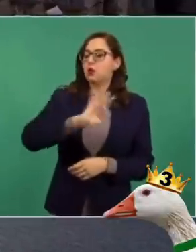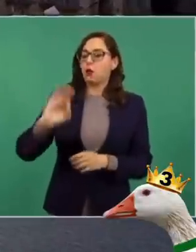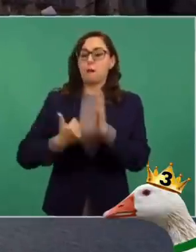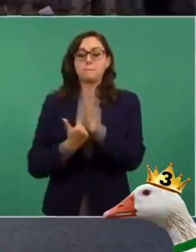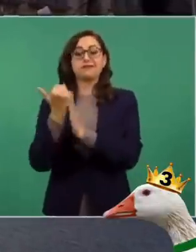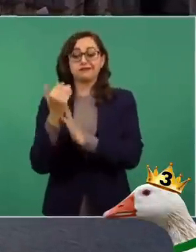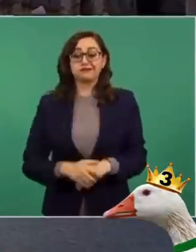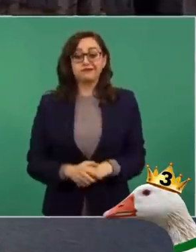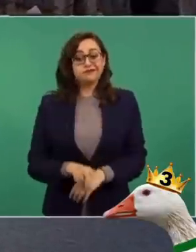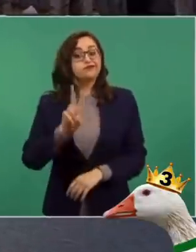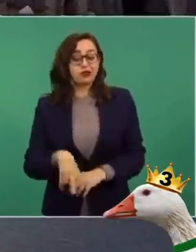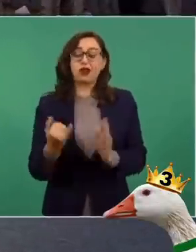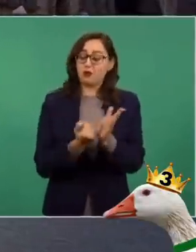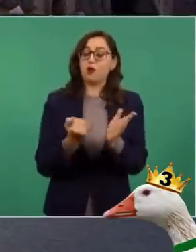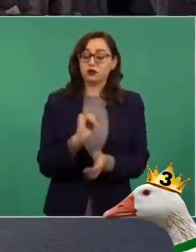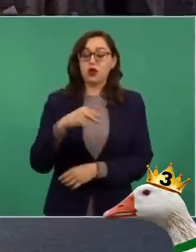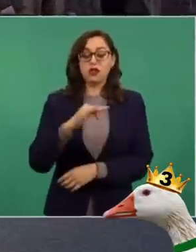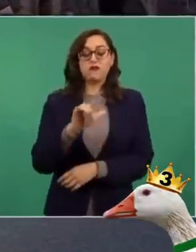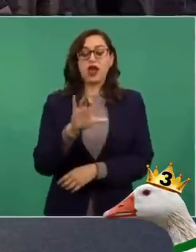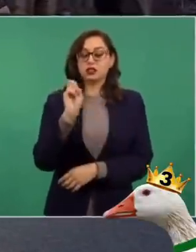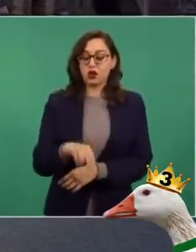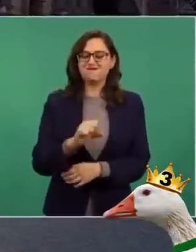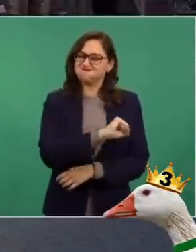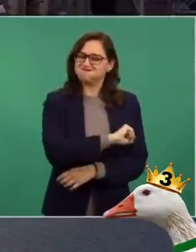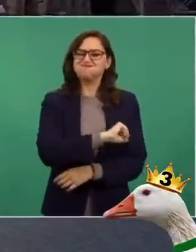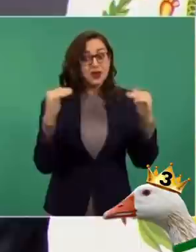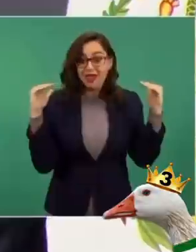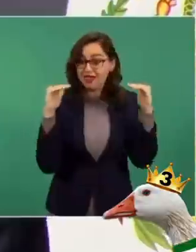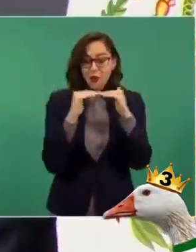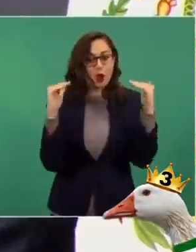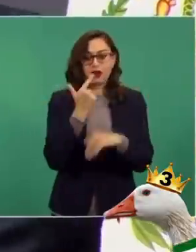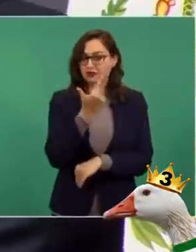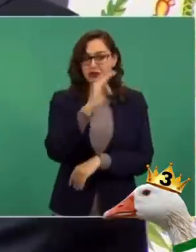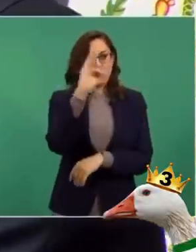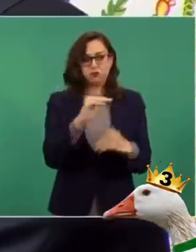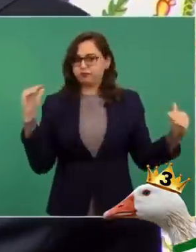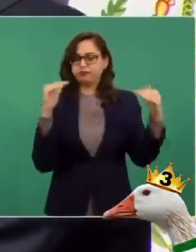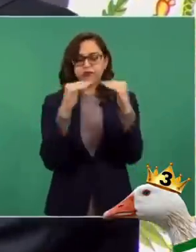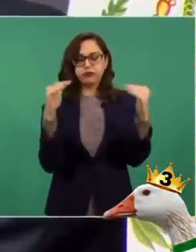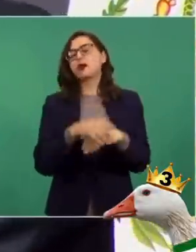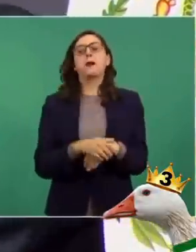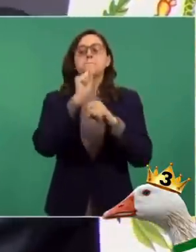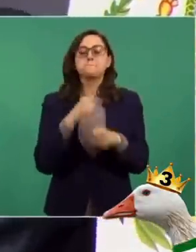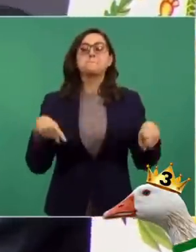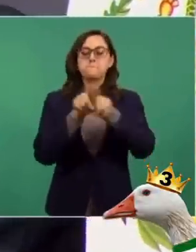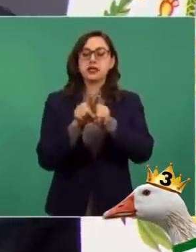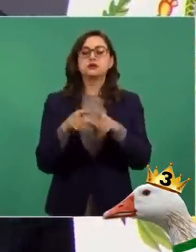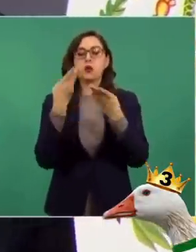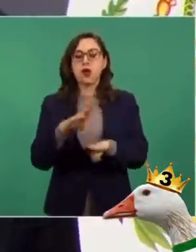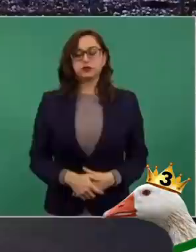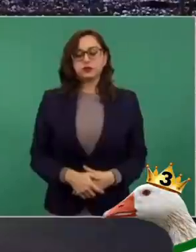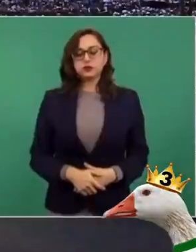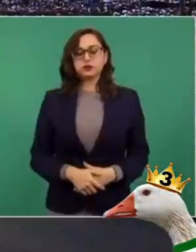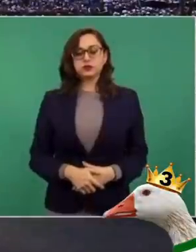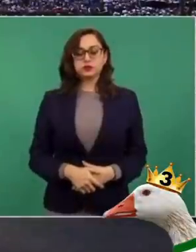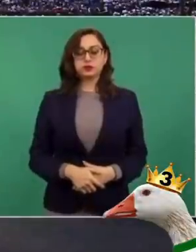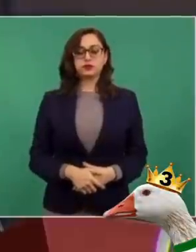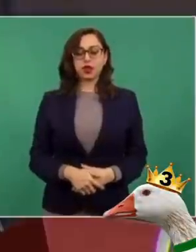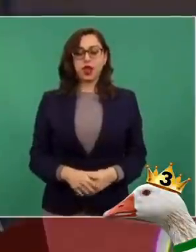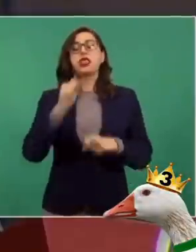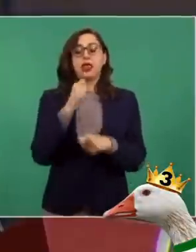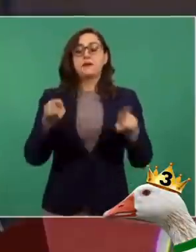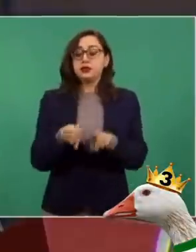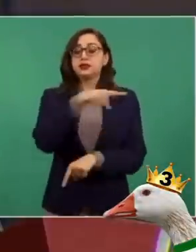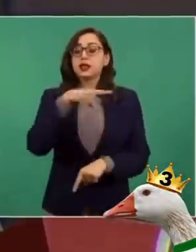aumentó también, recientemente. Pero se mantiene en 7% y ha reducido 3% la tasa de interés que fija el Banco de México. Es satisfactorio